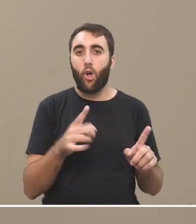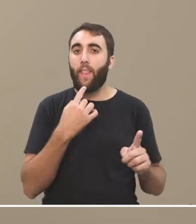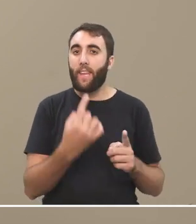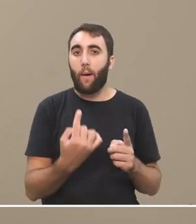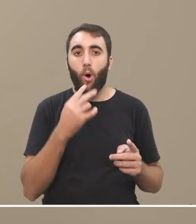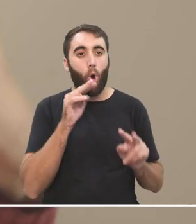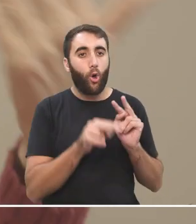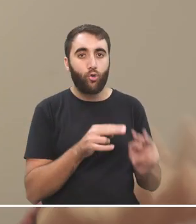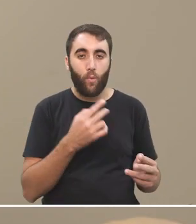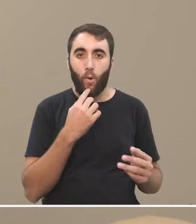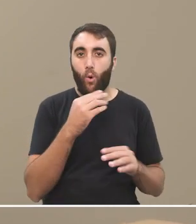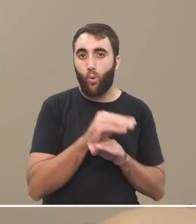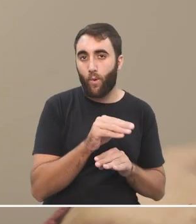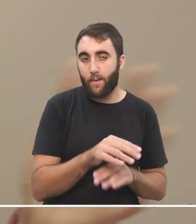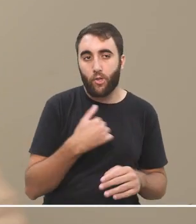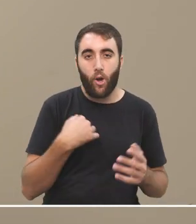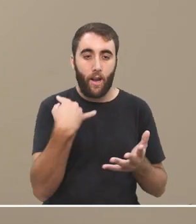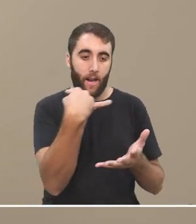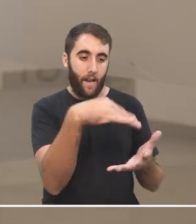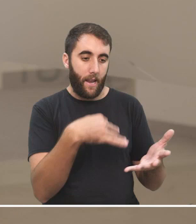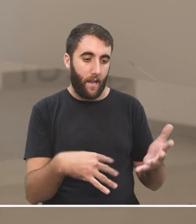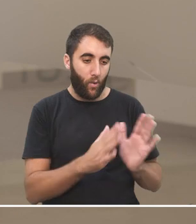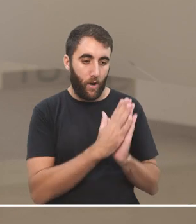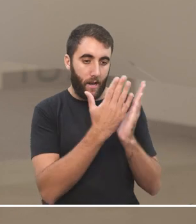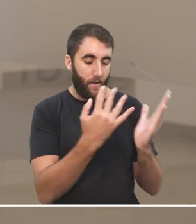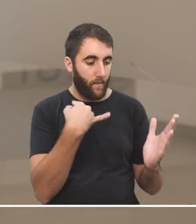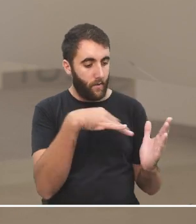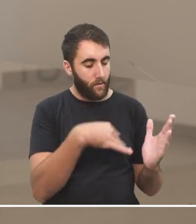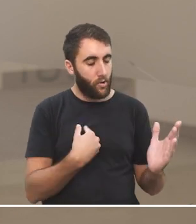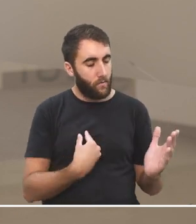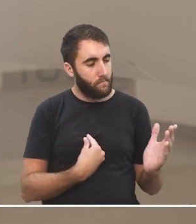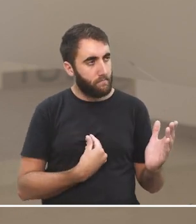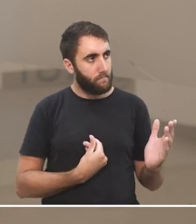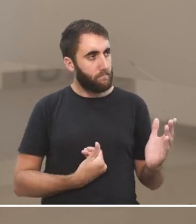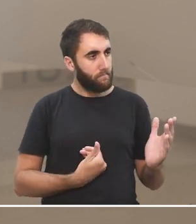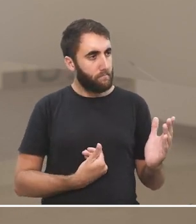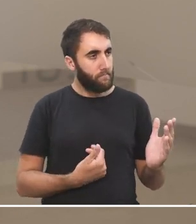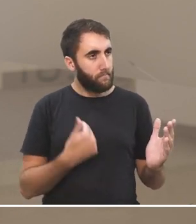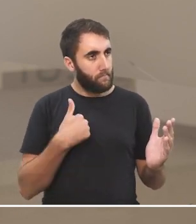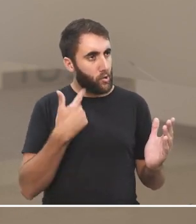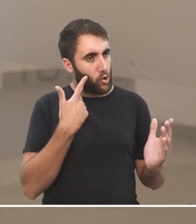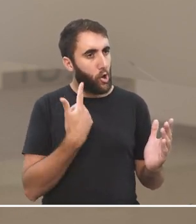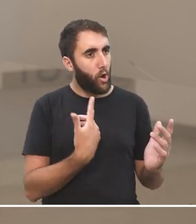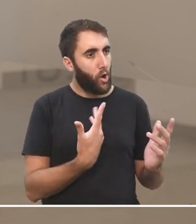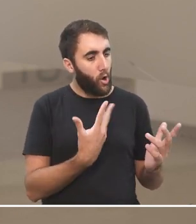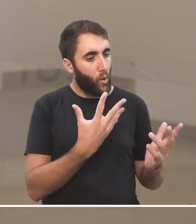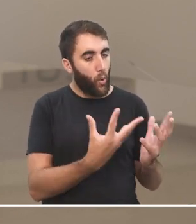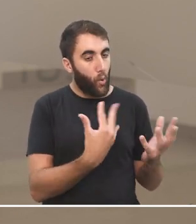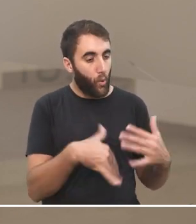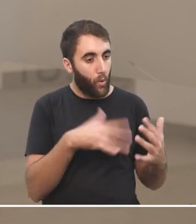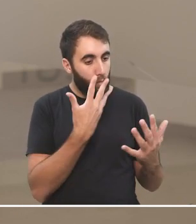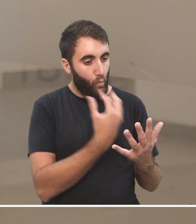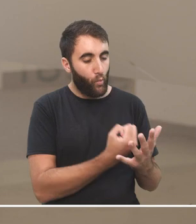culturales. Cuando uno leía un libro, no necesariamente se sentía a sí mismo, o se autotematizaba como consumiendo cultura,